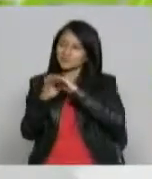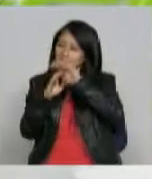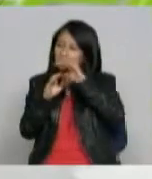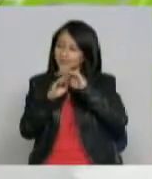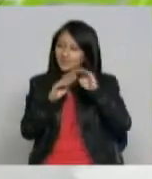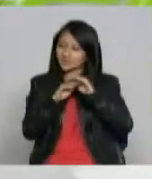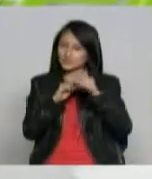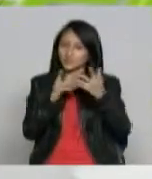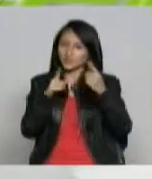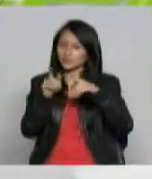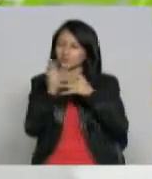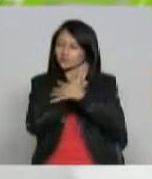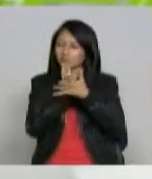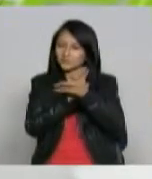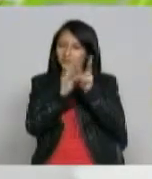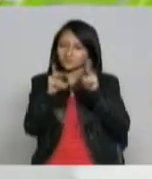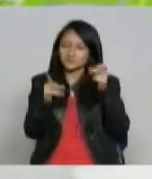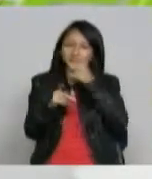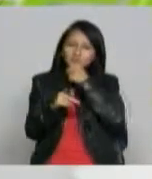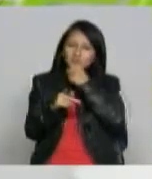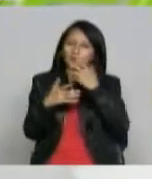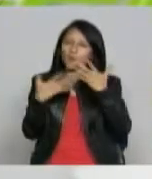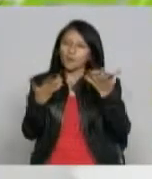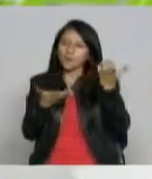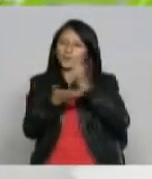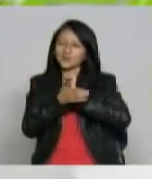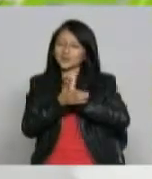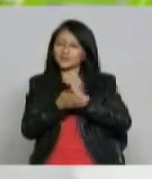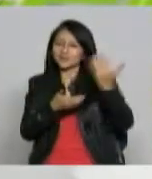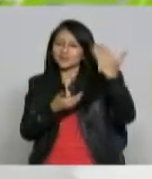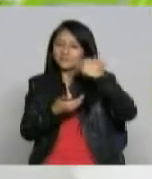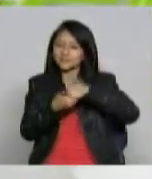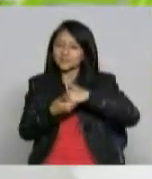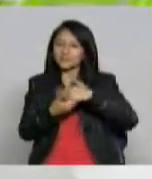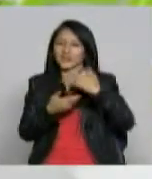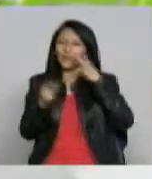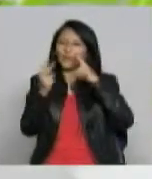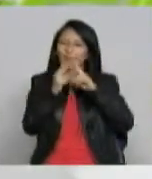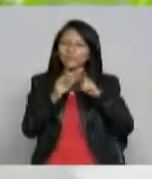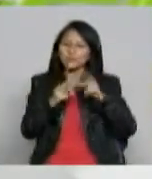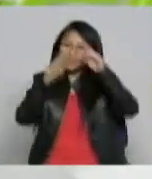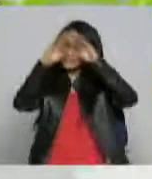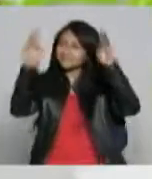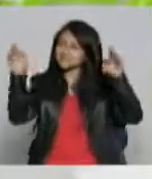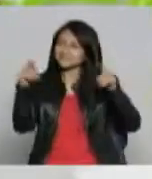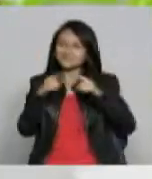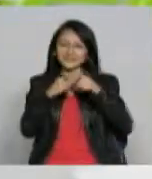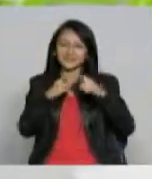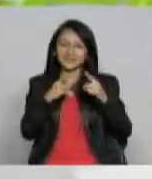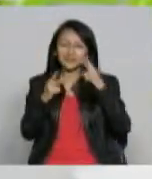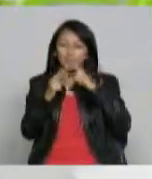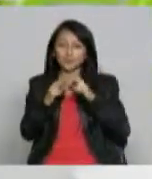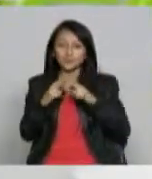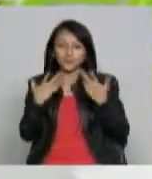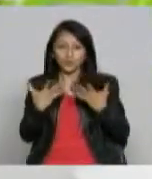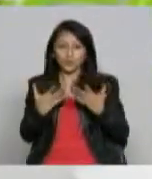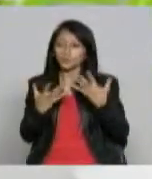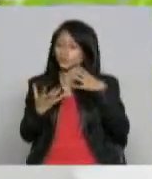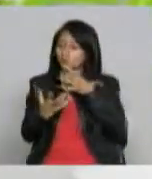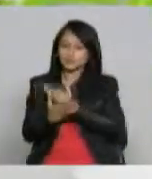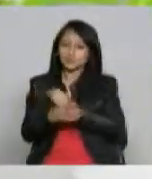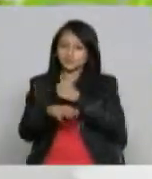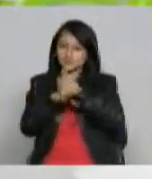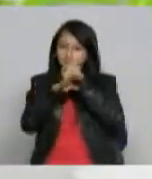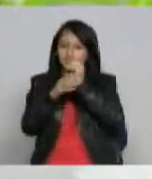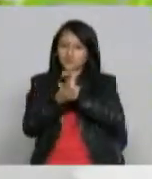más bien le cuente a los televidentes cómo pueden venir al canal regional Telecafé cómo pueden conocer sus instalaciones porque pues esto ha sido una campaña desde que llegó